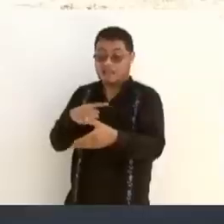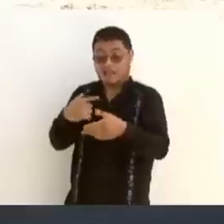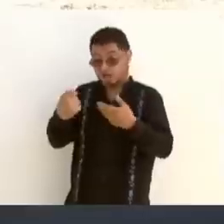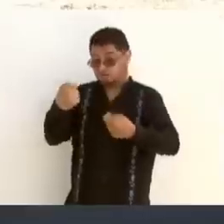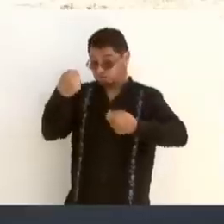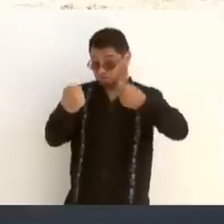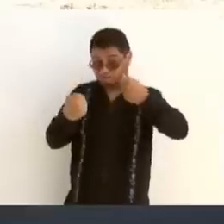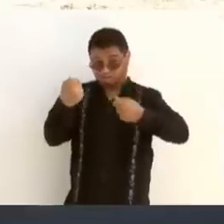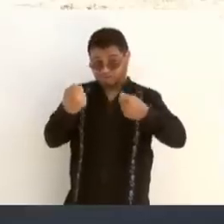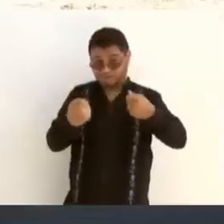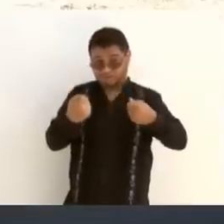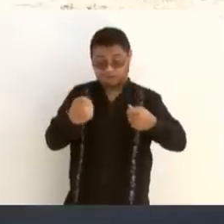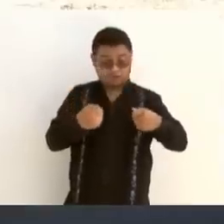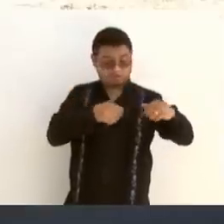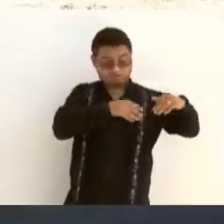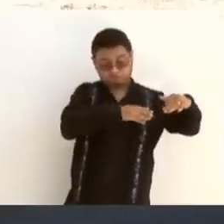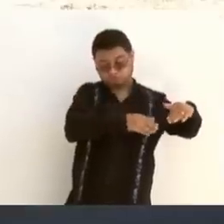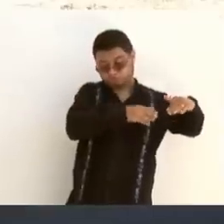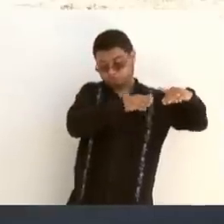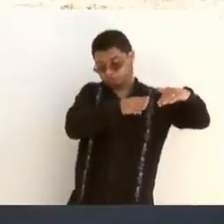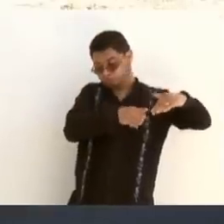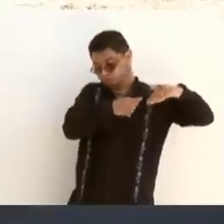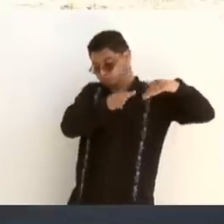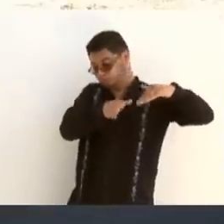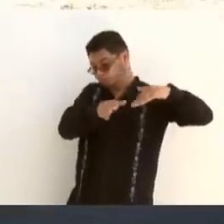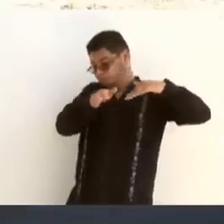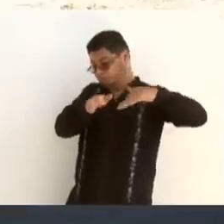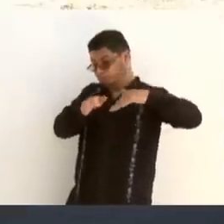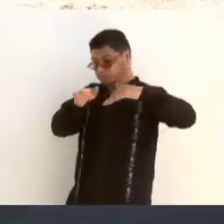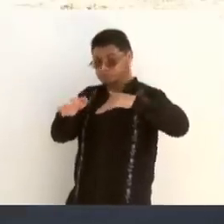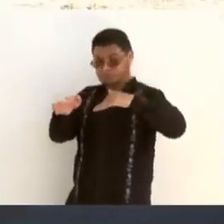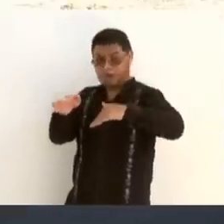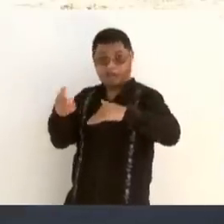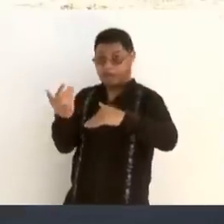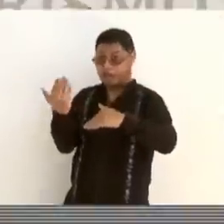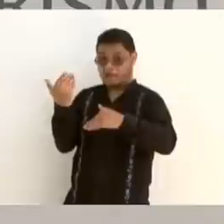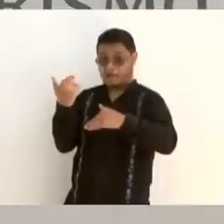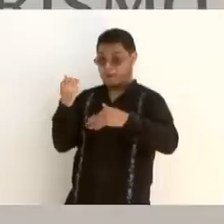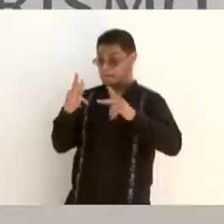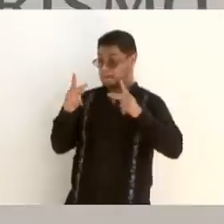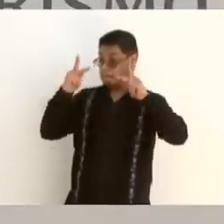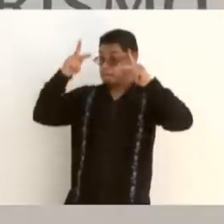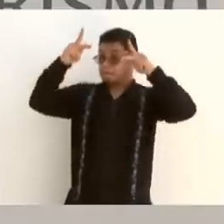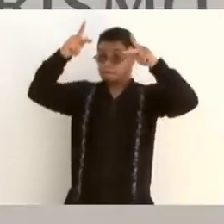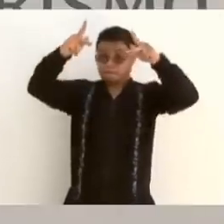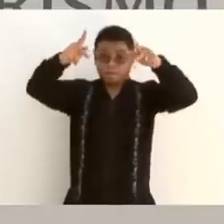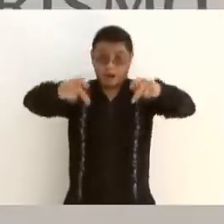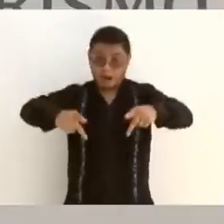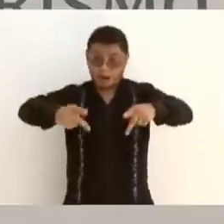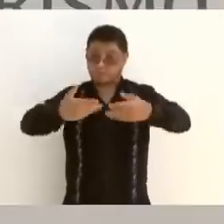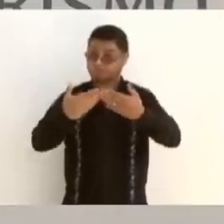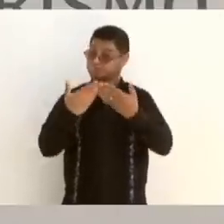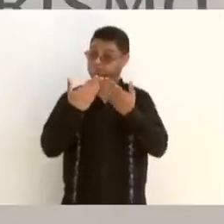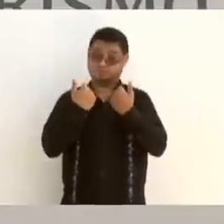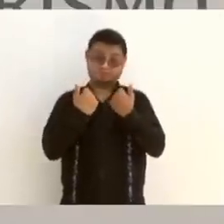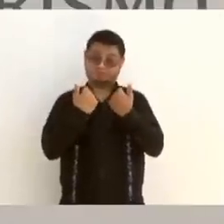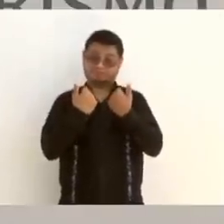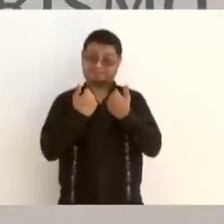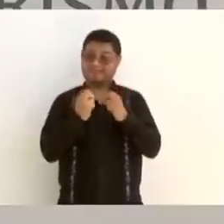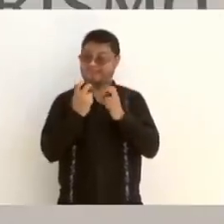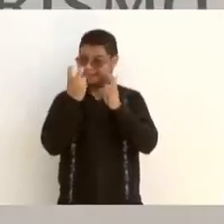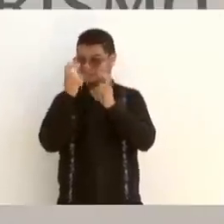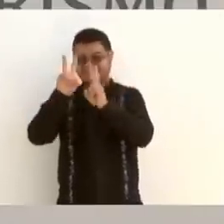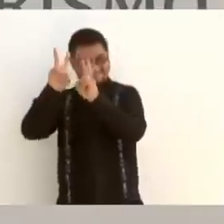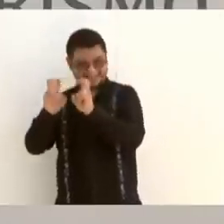en pangas. No había puentes. Esa es otra historia.